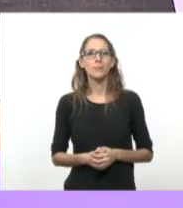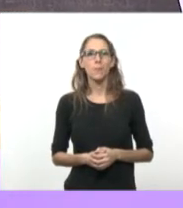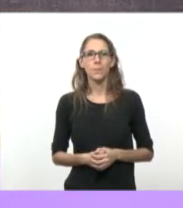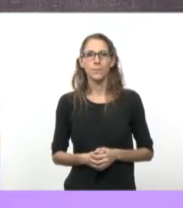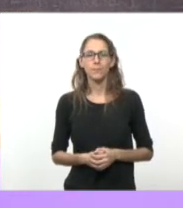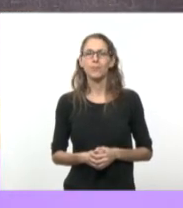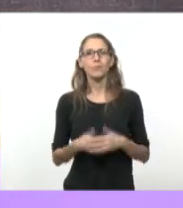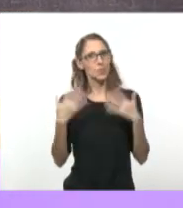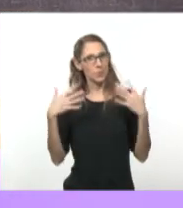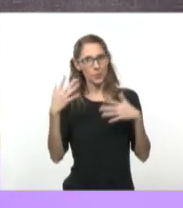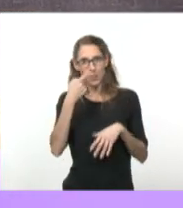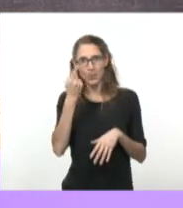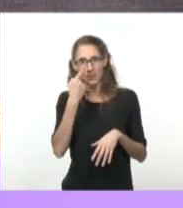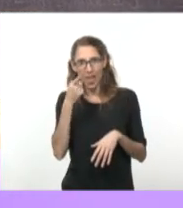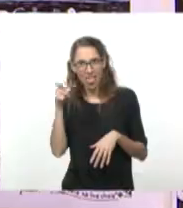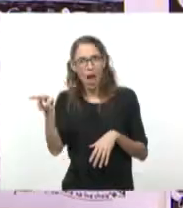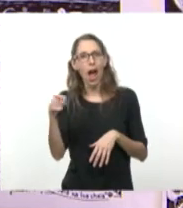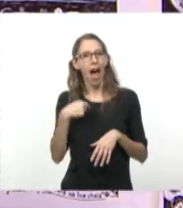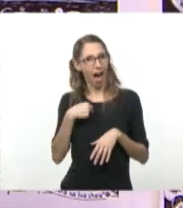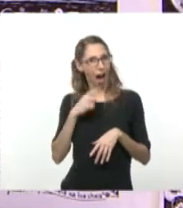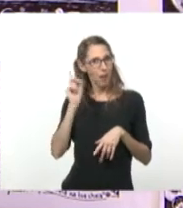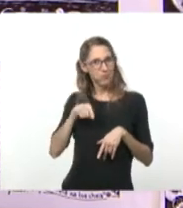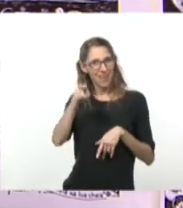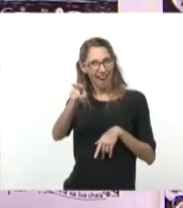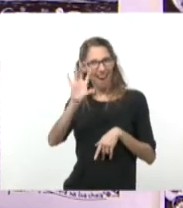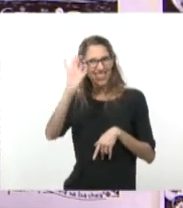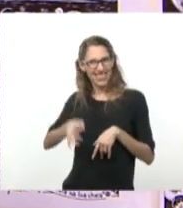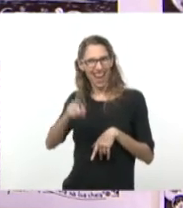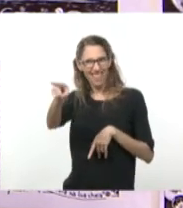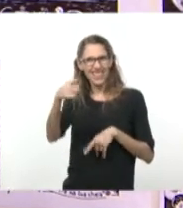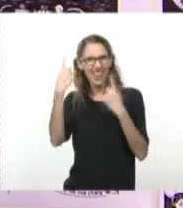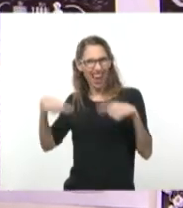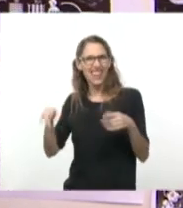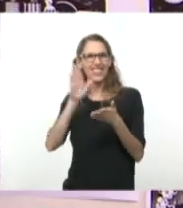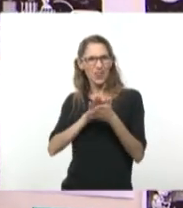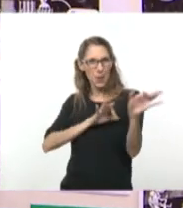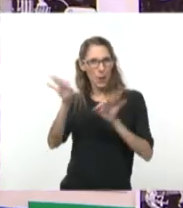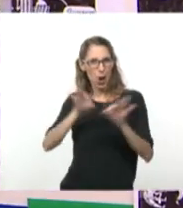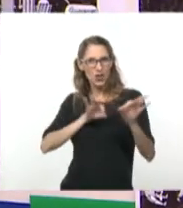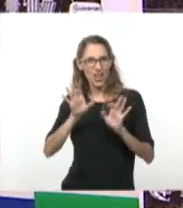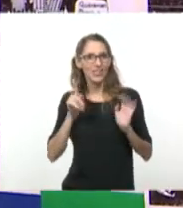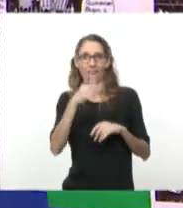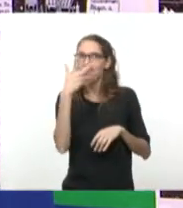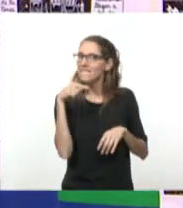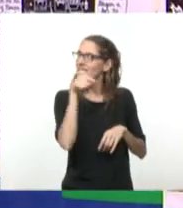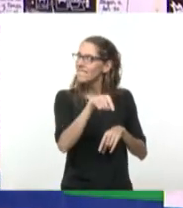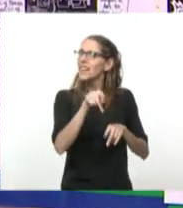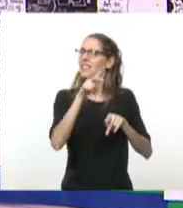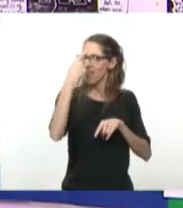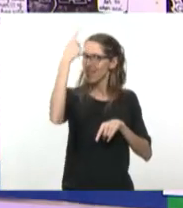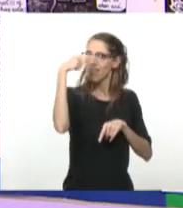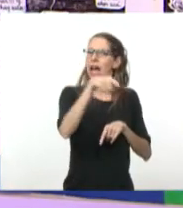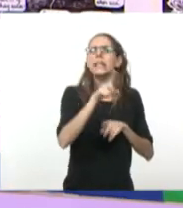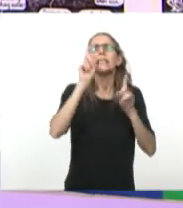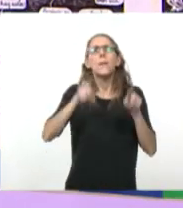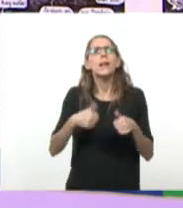Che, qué interesante. No sabía, la tenías guardada esa, la del fanzine a la carta. Me parece genial, y además el tema que toman, esto de poder